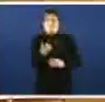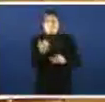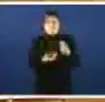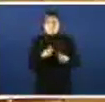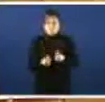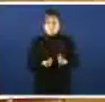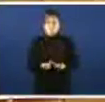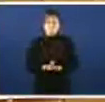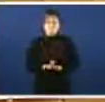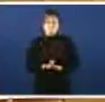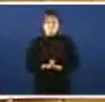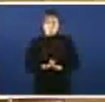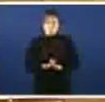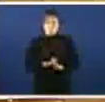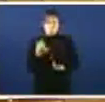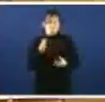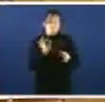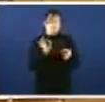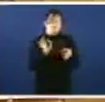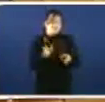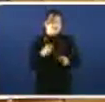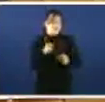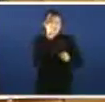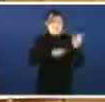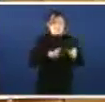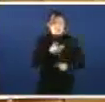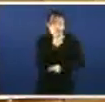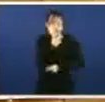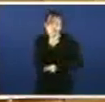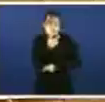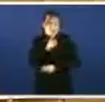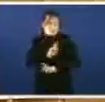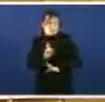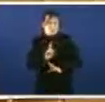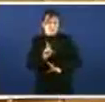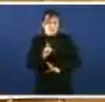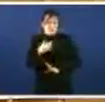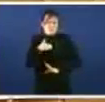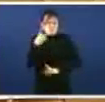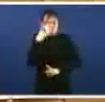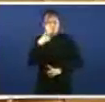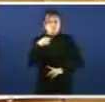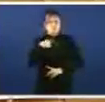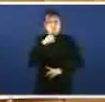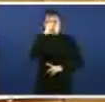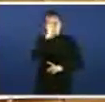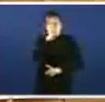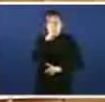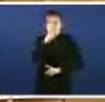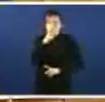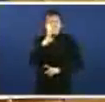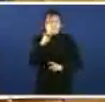personal que é a máxima británica non va referida a ninguén aquí pero que é o recordar a máxima británica moi conhecida